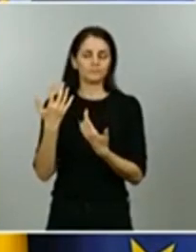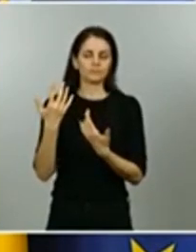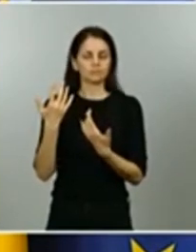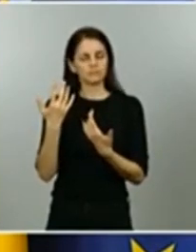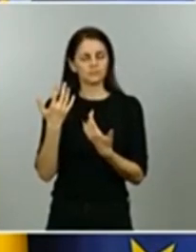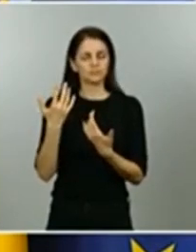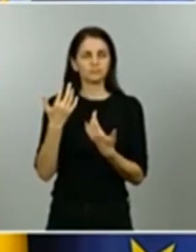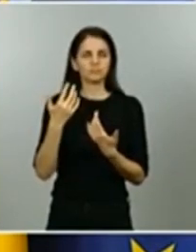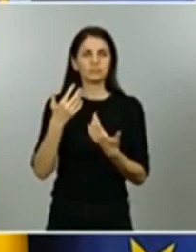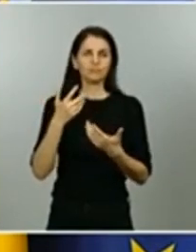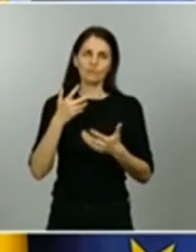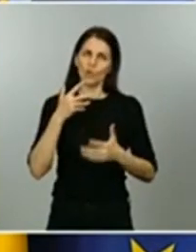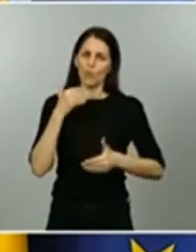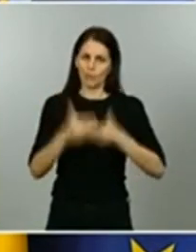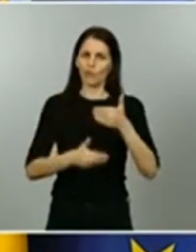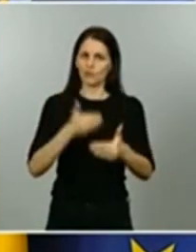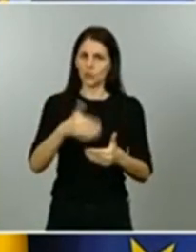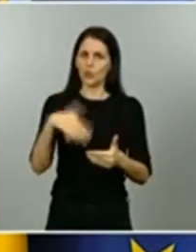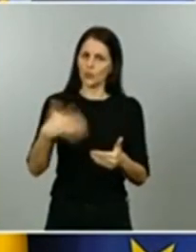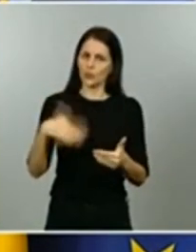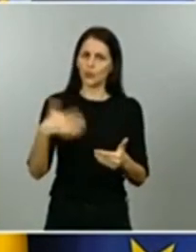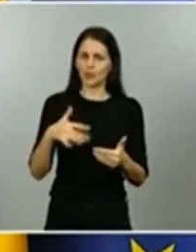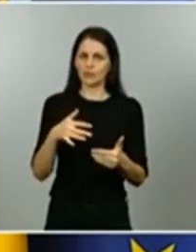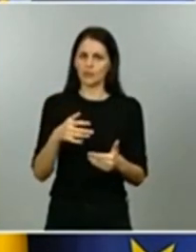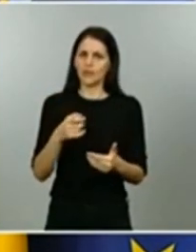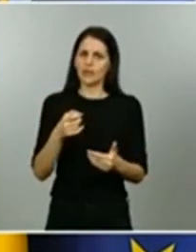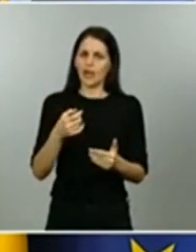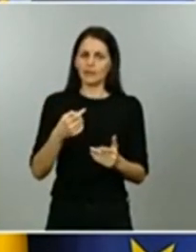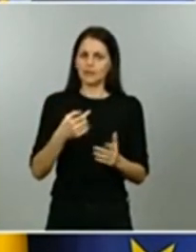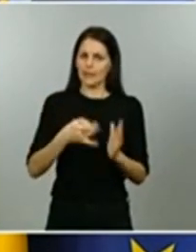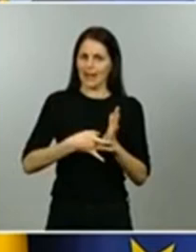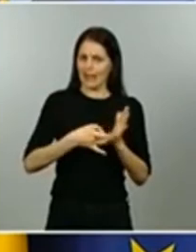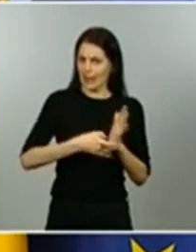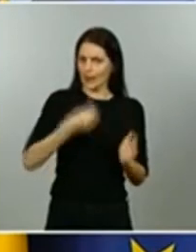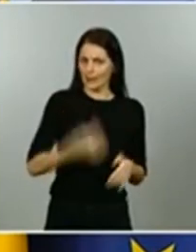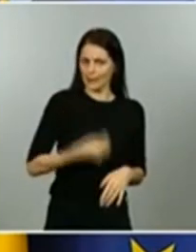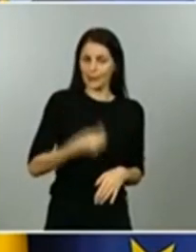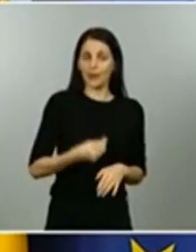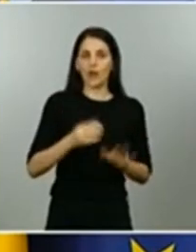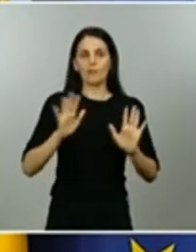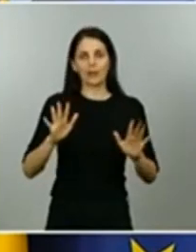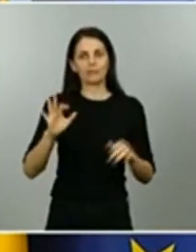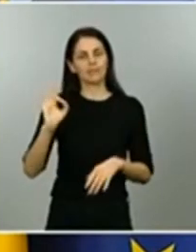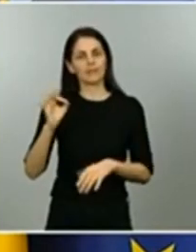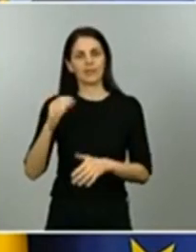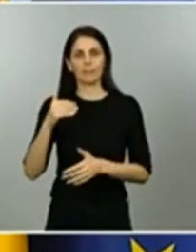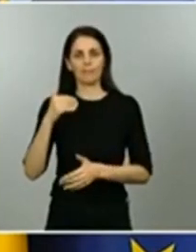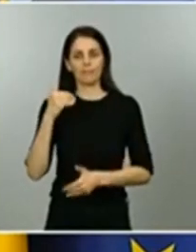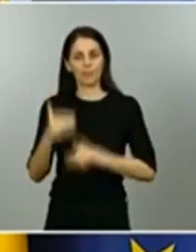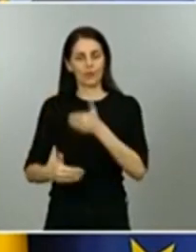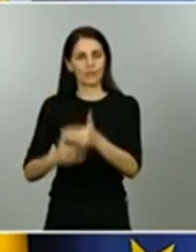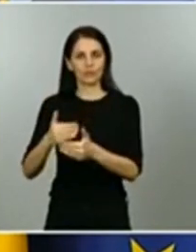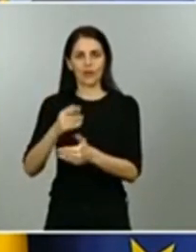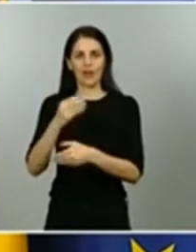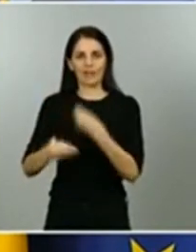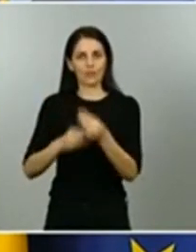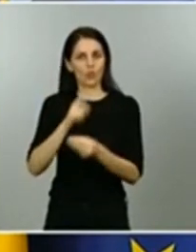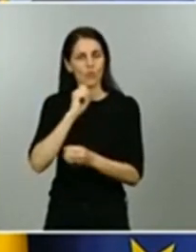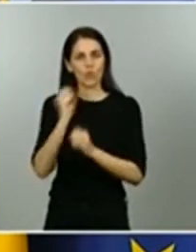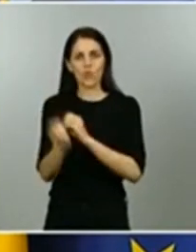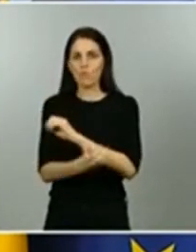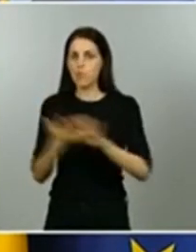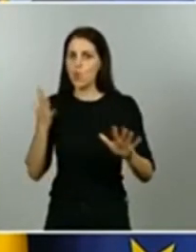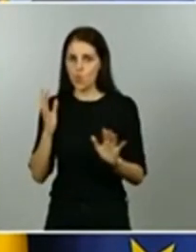hacer muy intensamente se ha hecho con una gran calidad pero también se ha hecho a una velocidad muy grande el proceso de